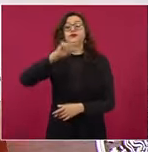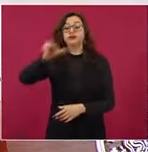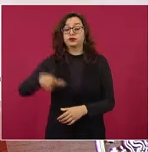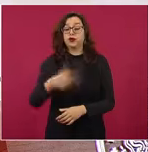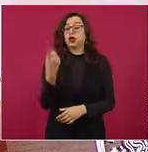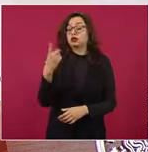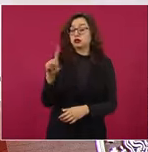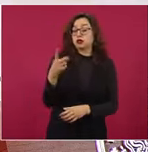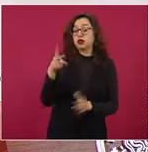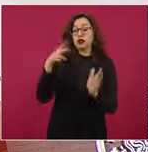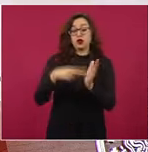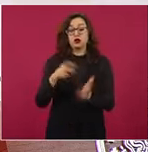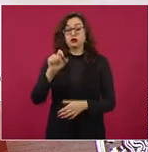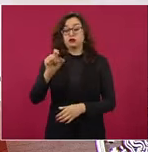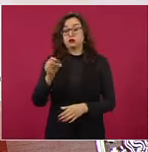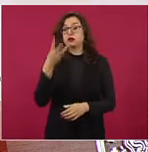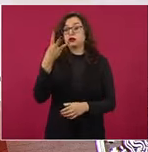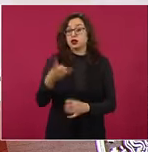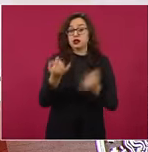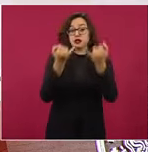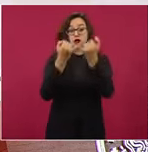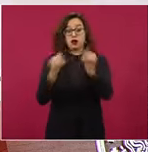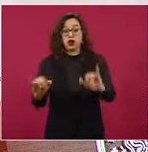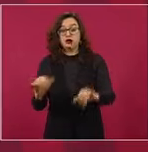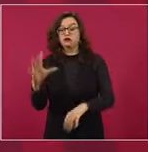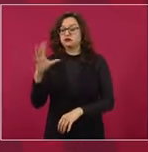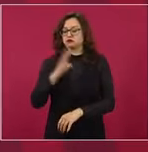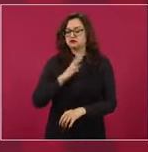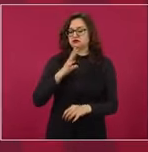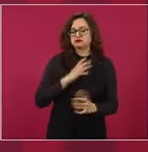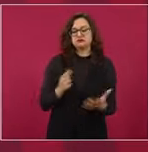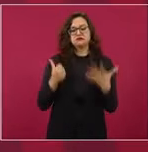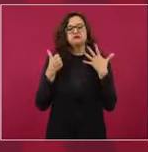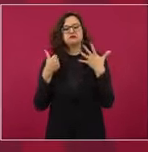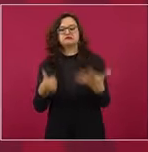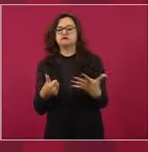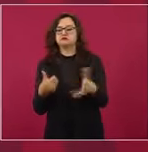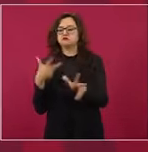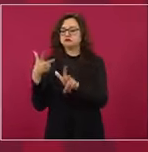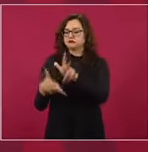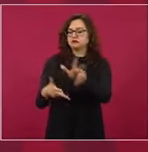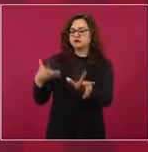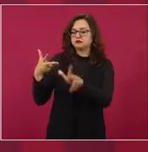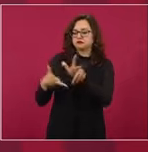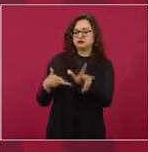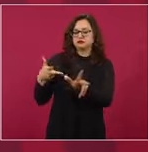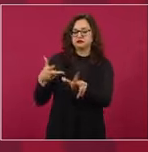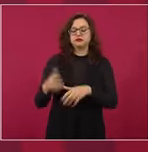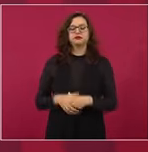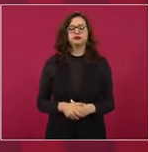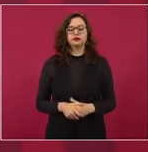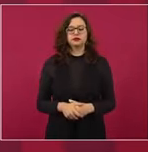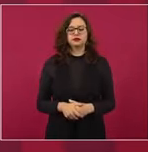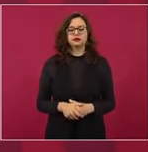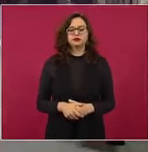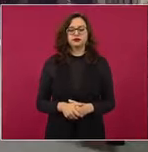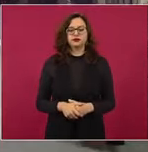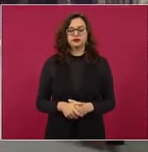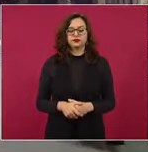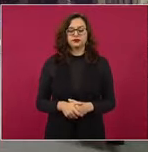seis trenes, esto es en diciembre del año próximo.